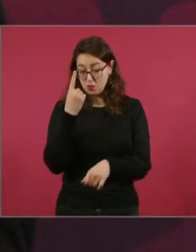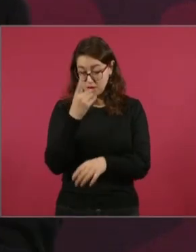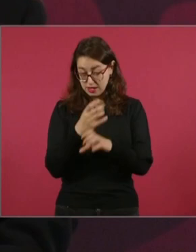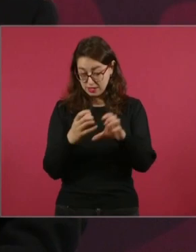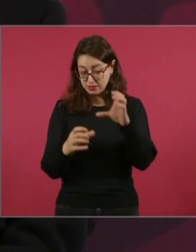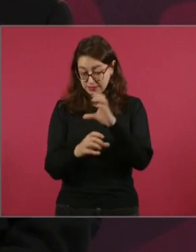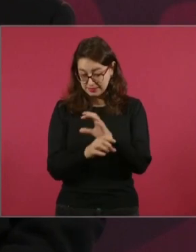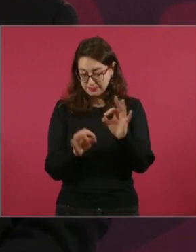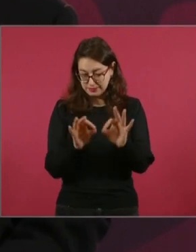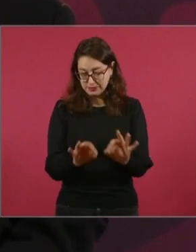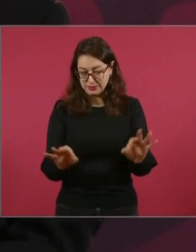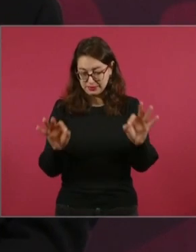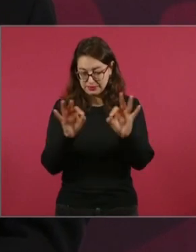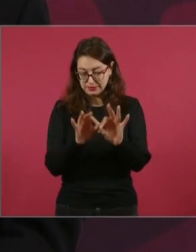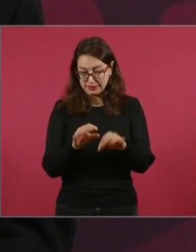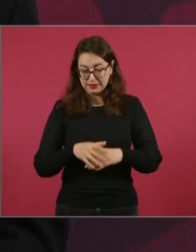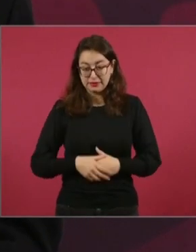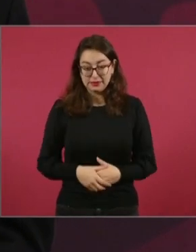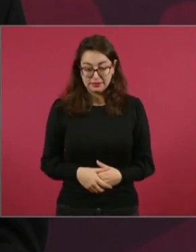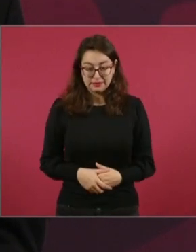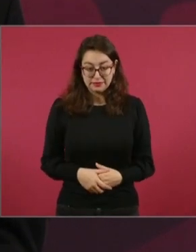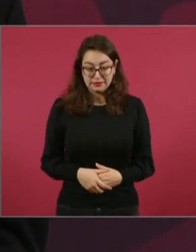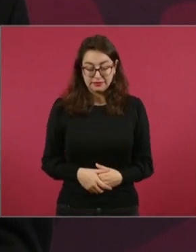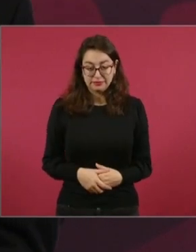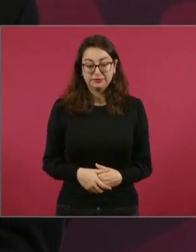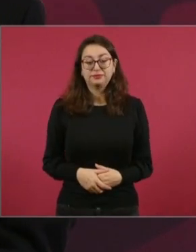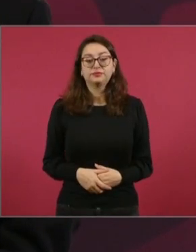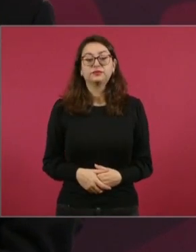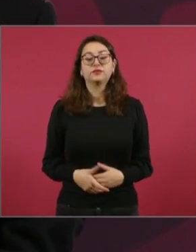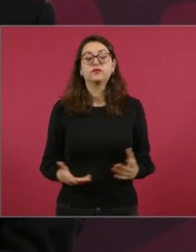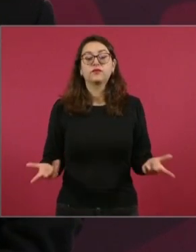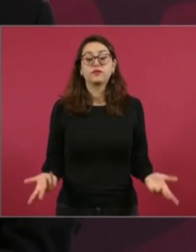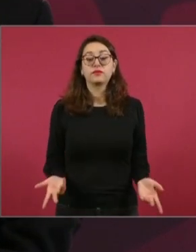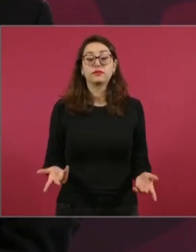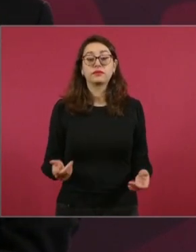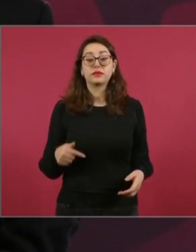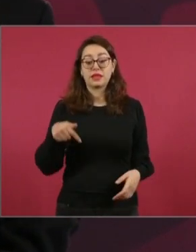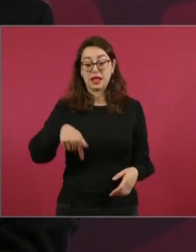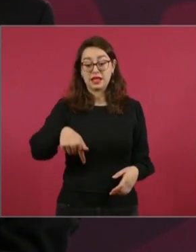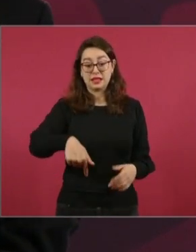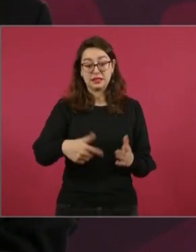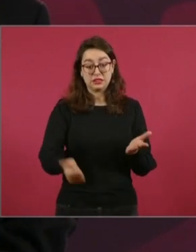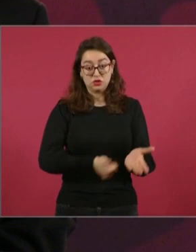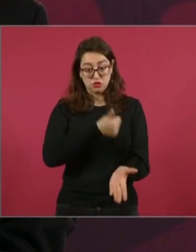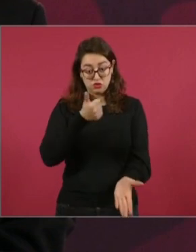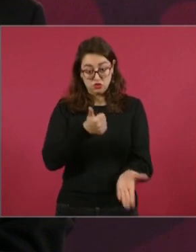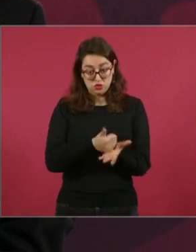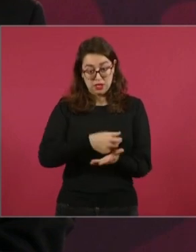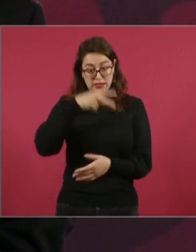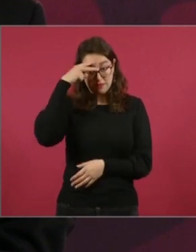ser pavimentado con concreto